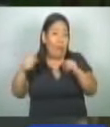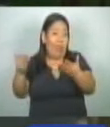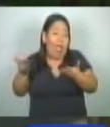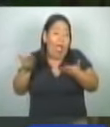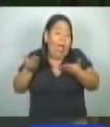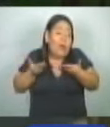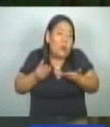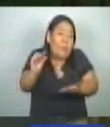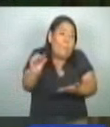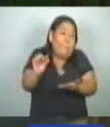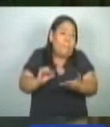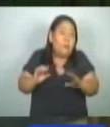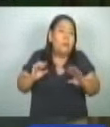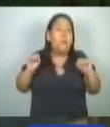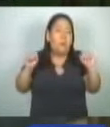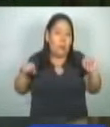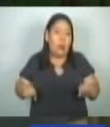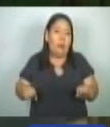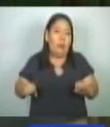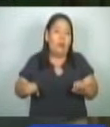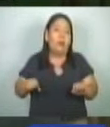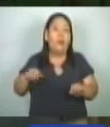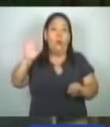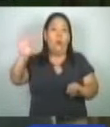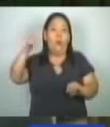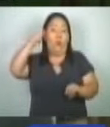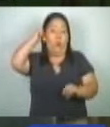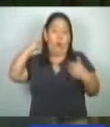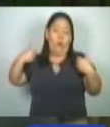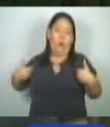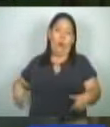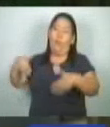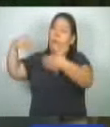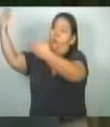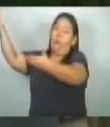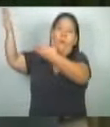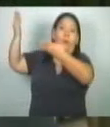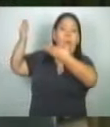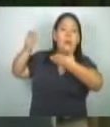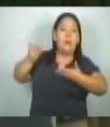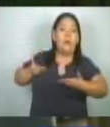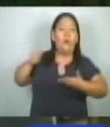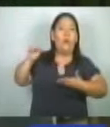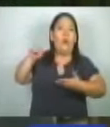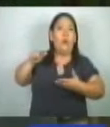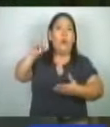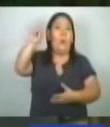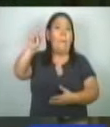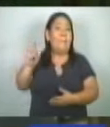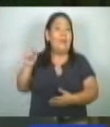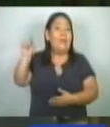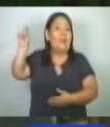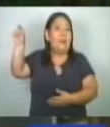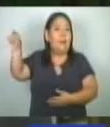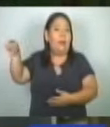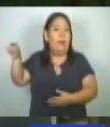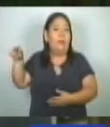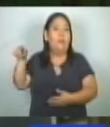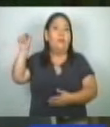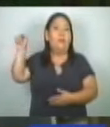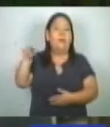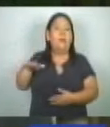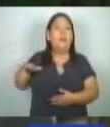un granito de arena, verdad, para poder repatriar a mi hijo, que, pues, él apenas iba a tener un mes de estar allá en